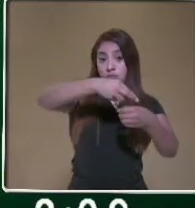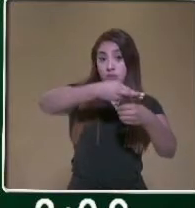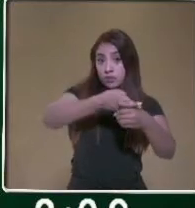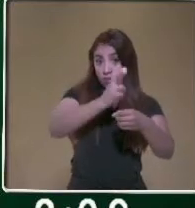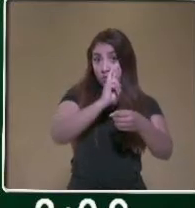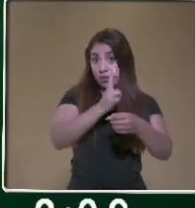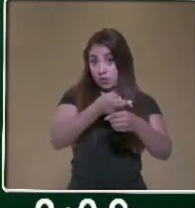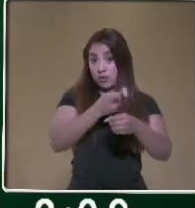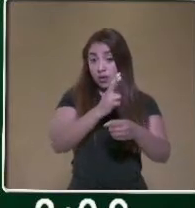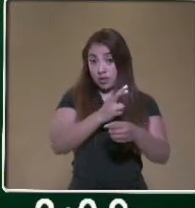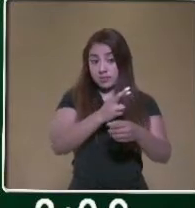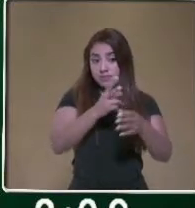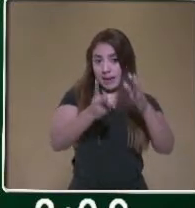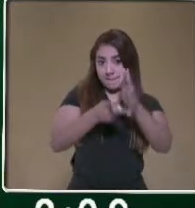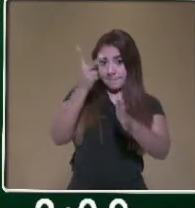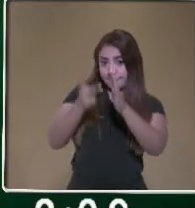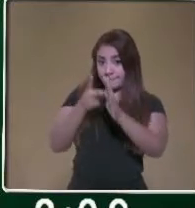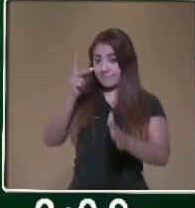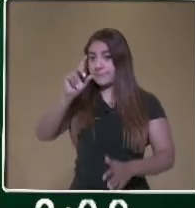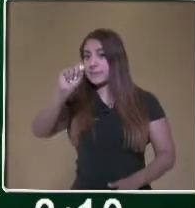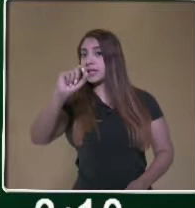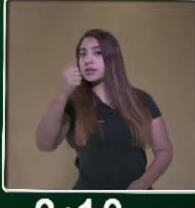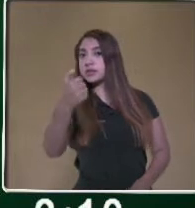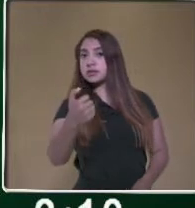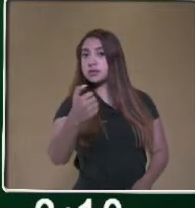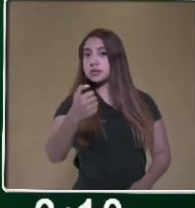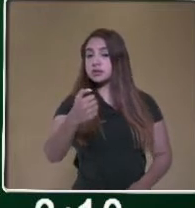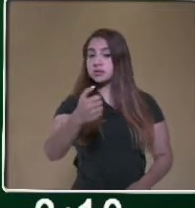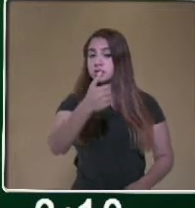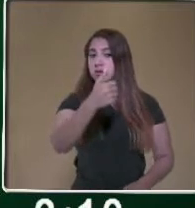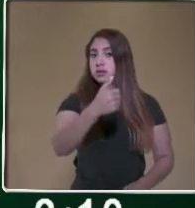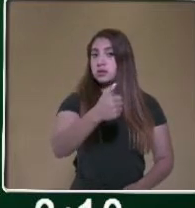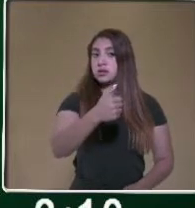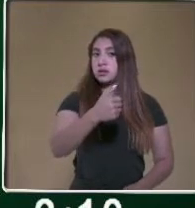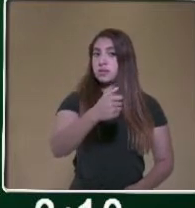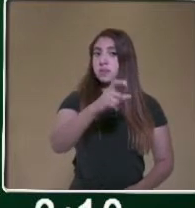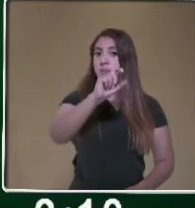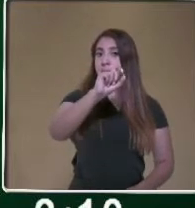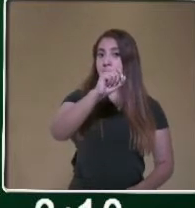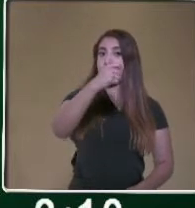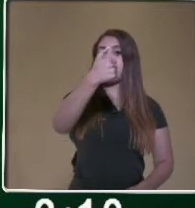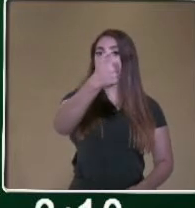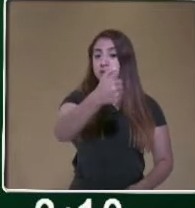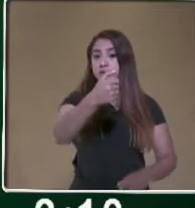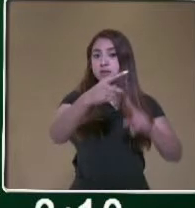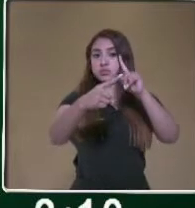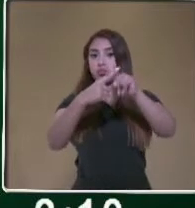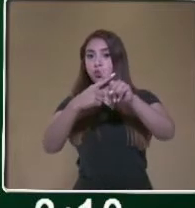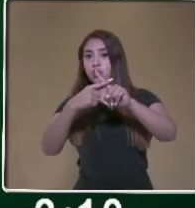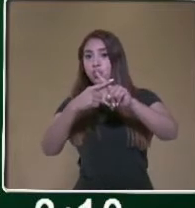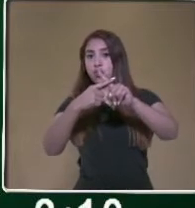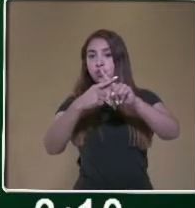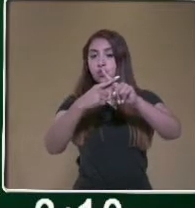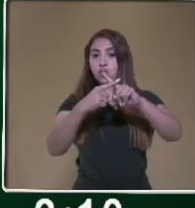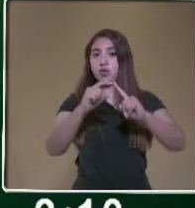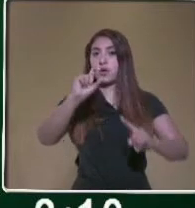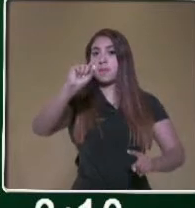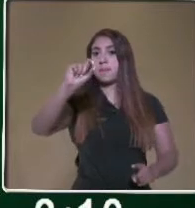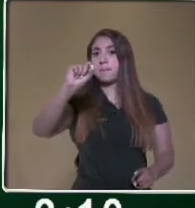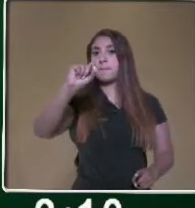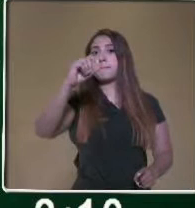veces. Es decir, 26 veces 24 o 26 por 24, que es una